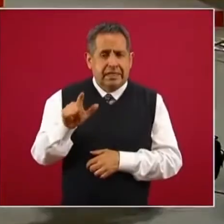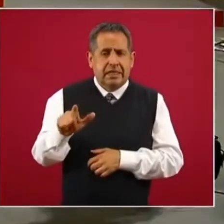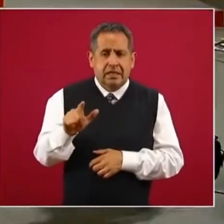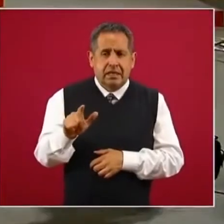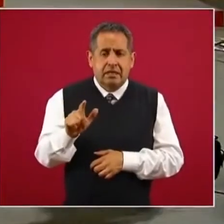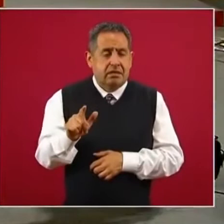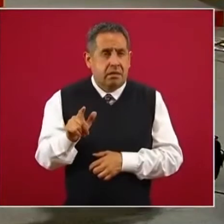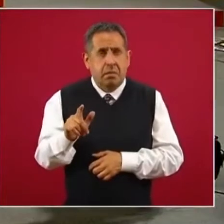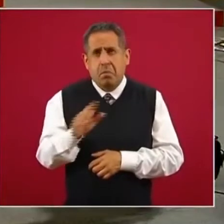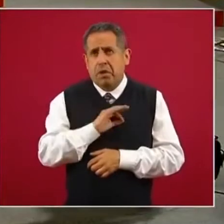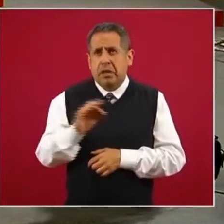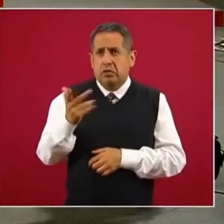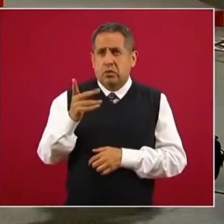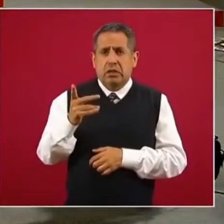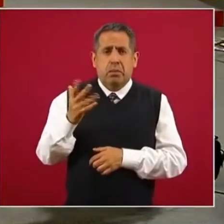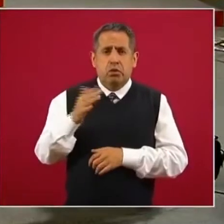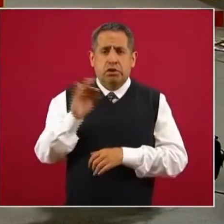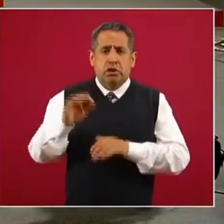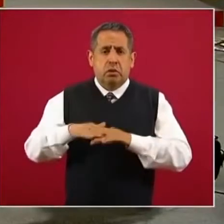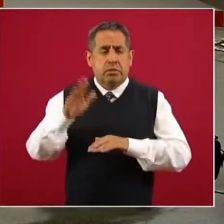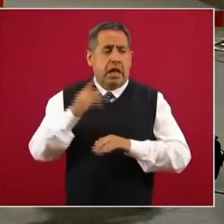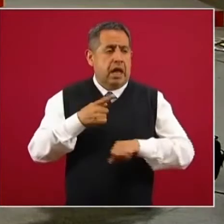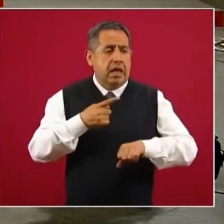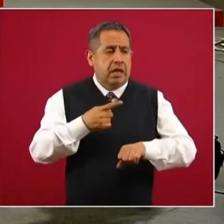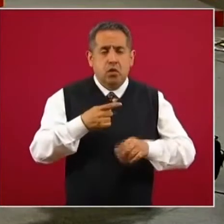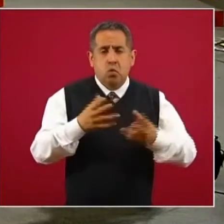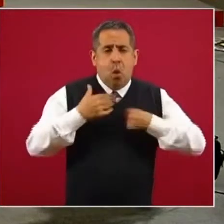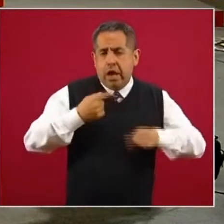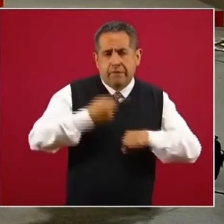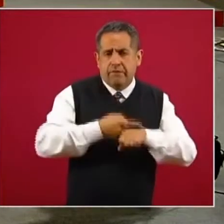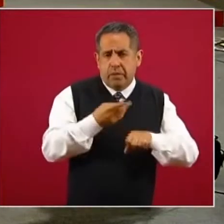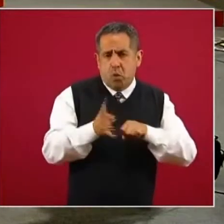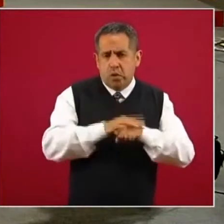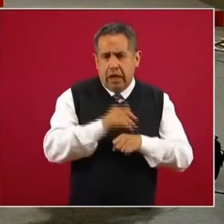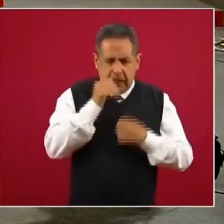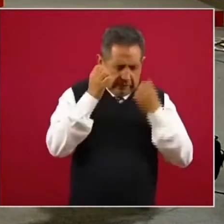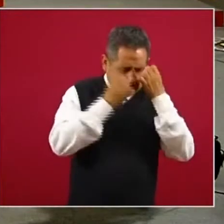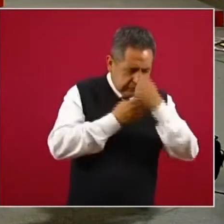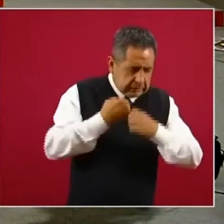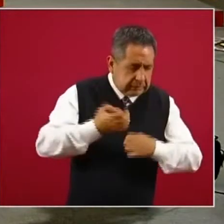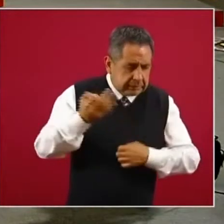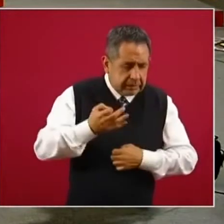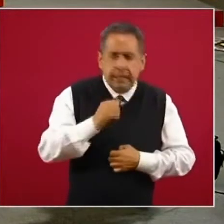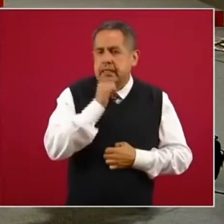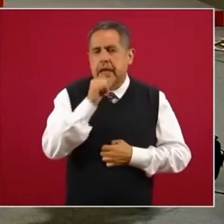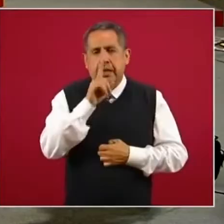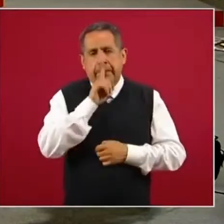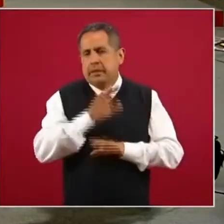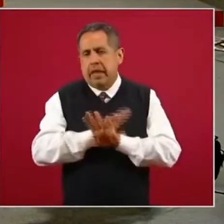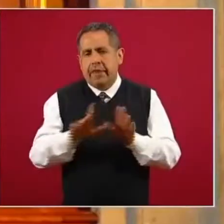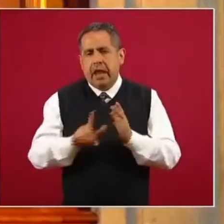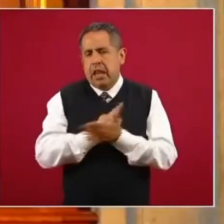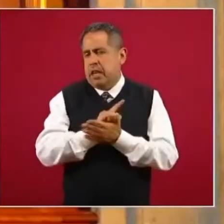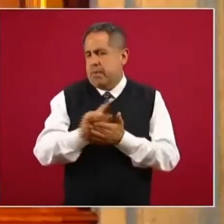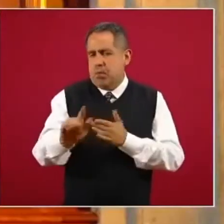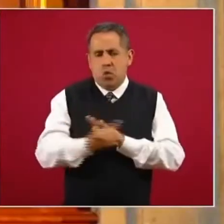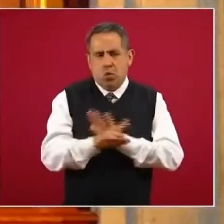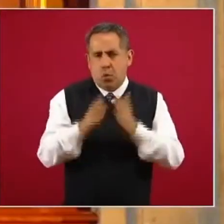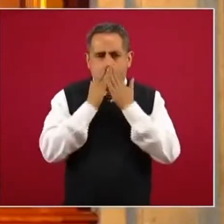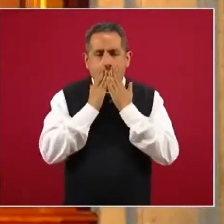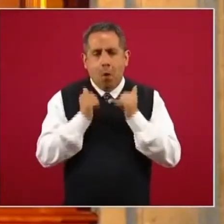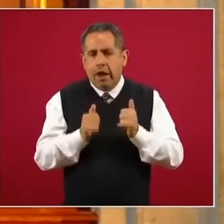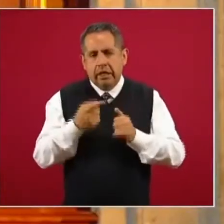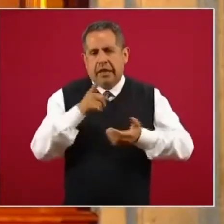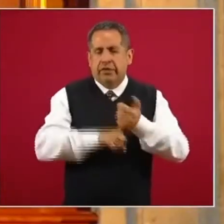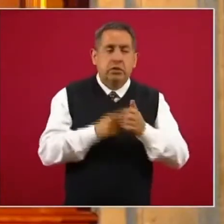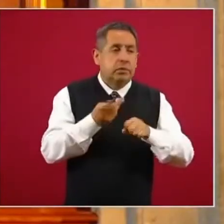prácticamente el cincuenta por ciento, han salido negativas a la prueba confirmatoria, es decir, no se identificó la presencia del virus SARS